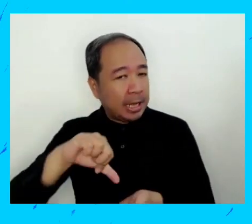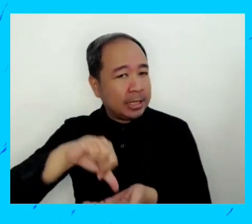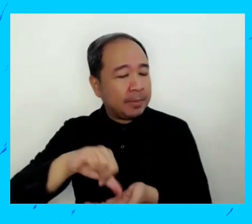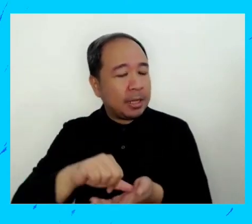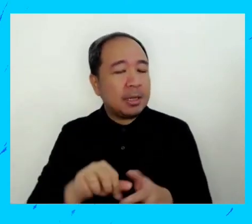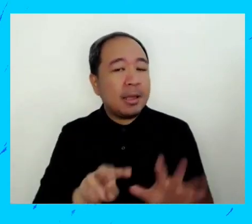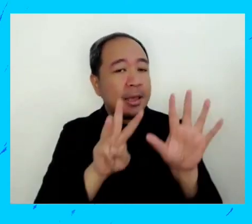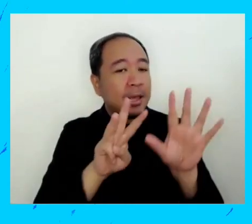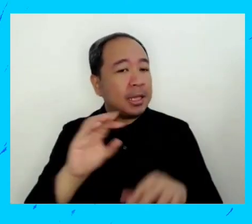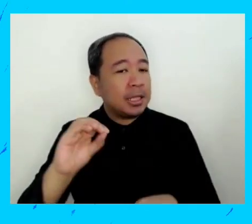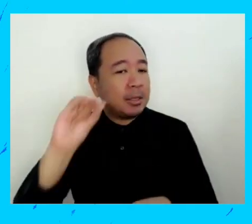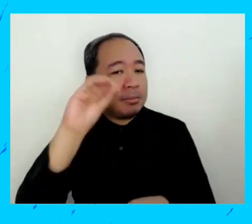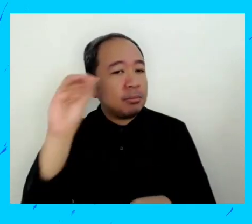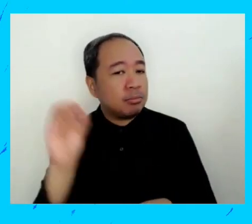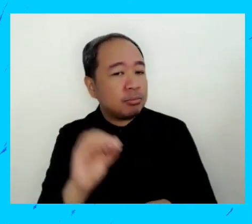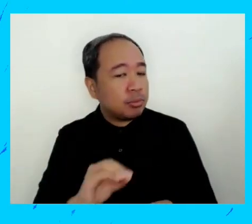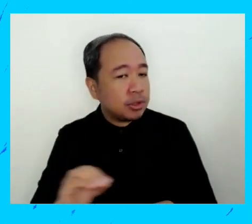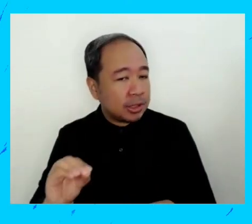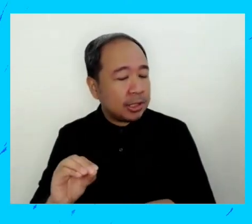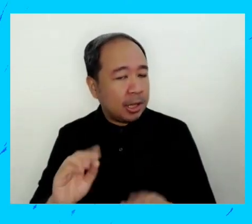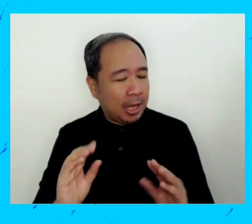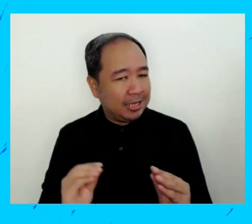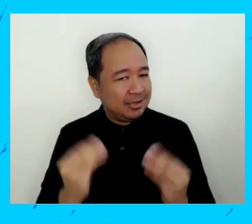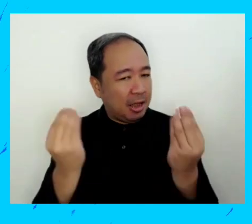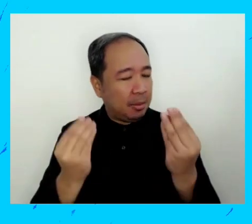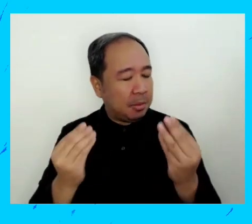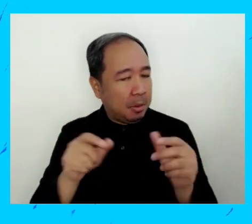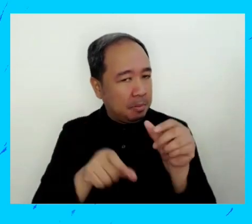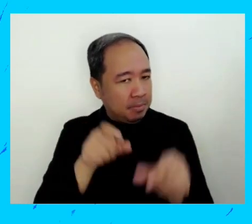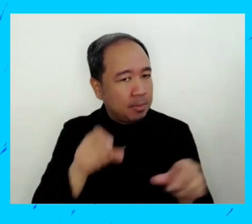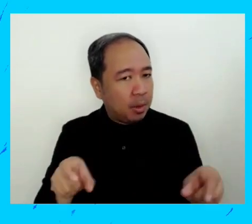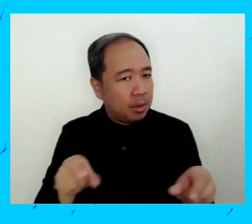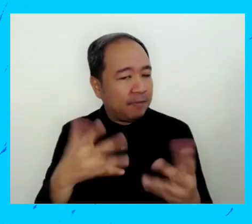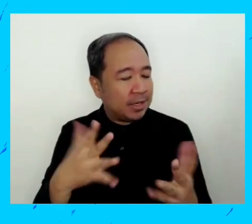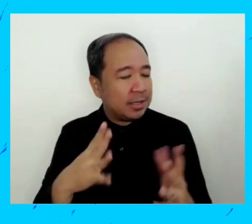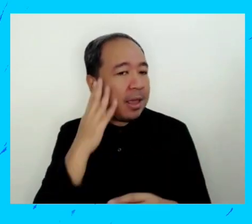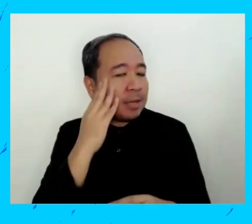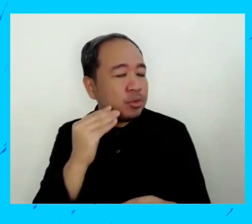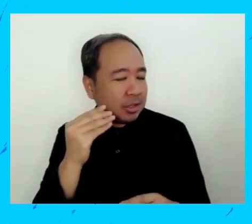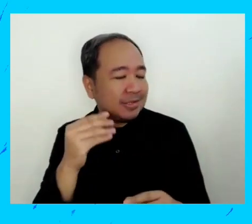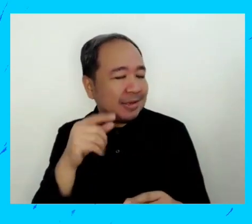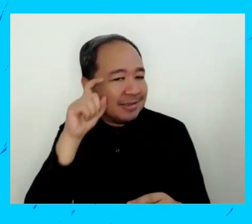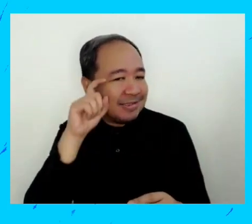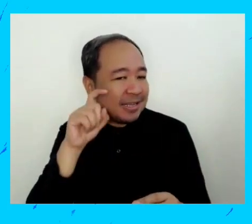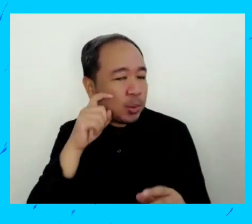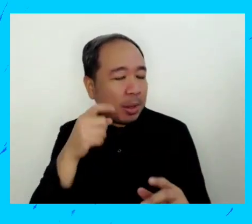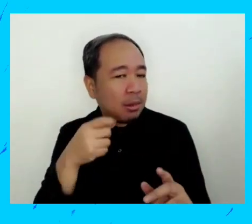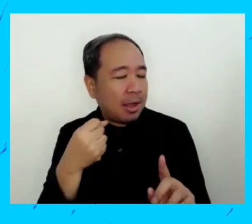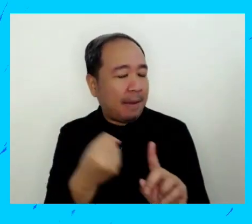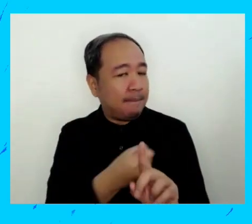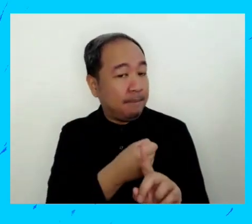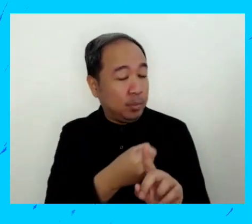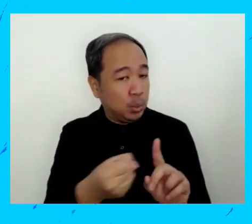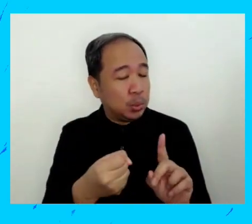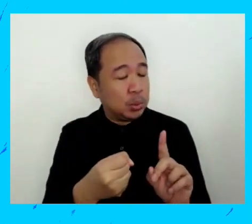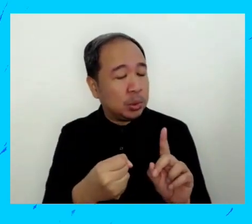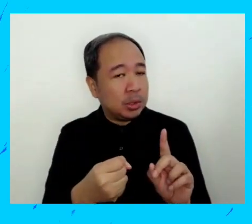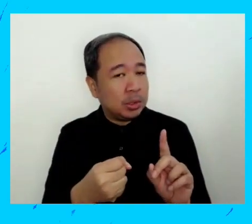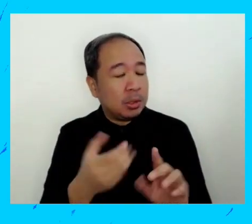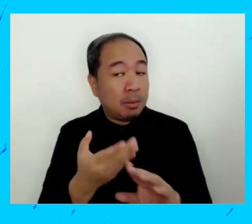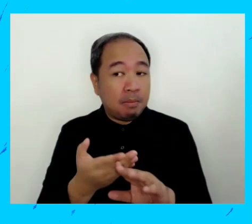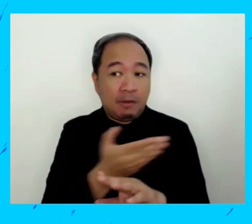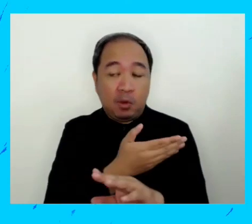en nuestra capital buenos aires del 80 por ciento de los menores sufren con abuso